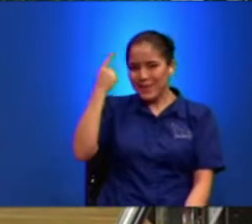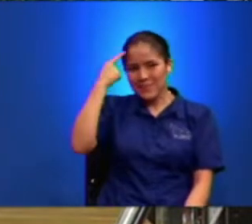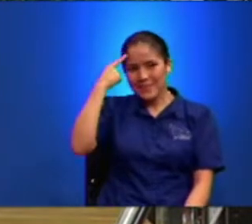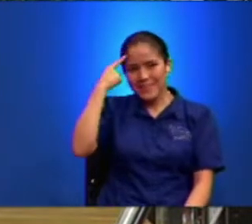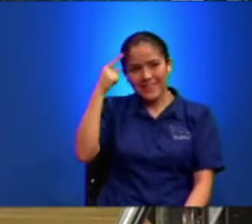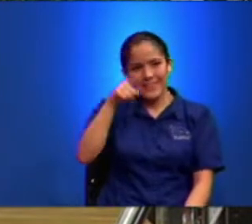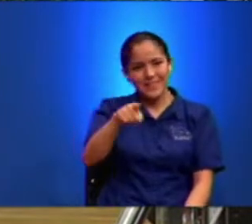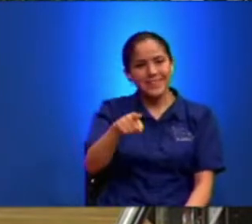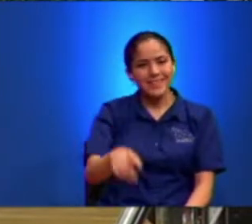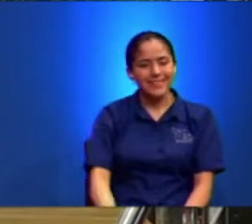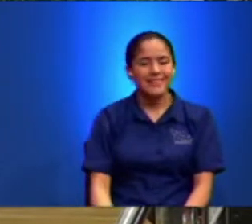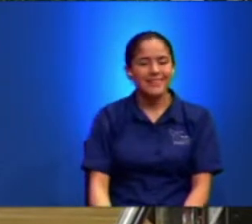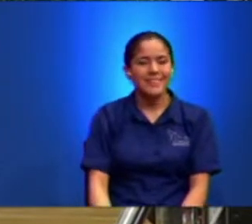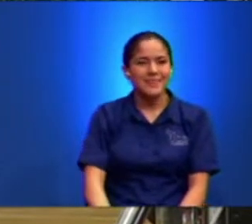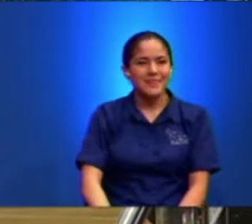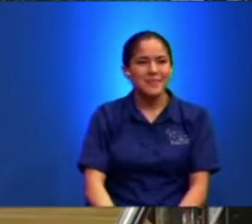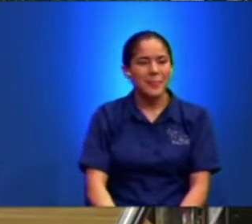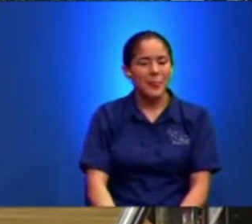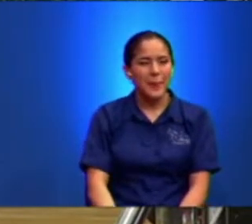¿Qué haría usted?